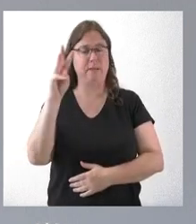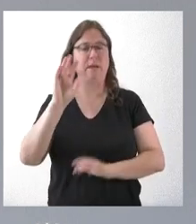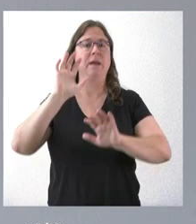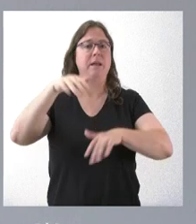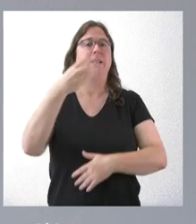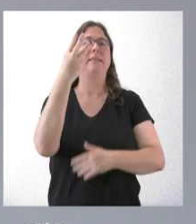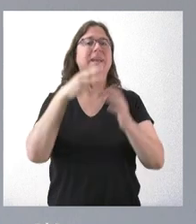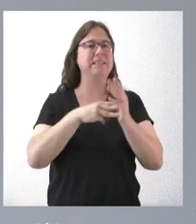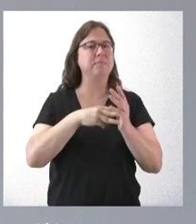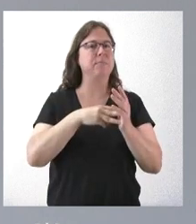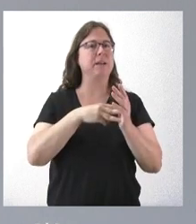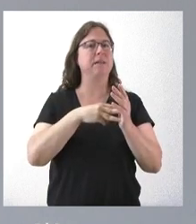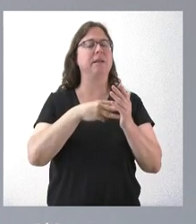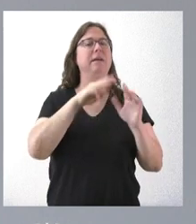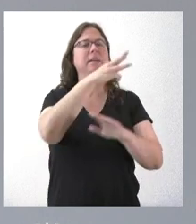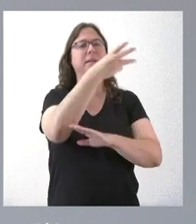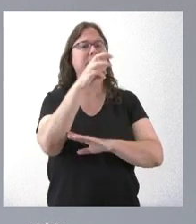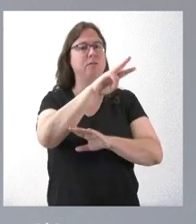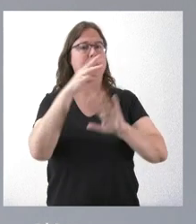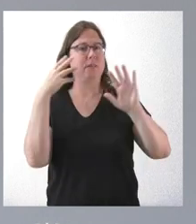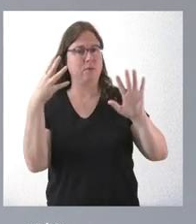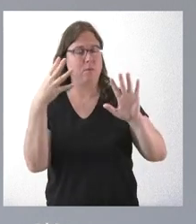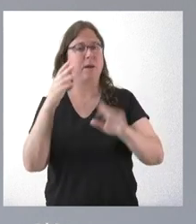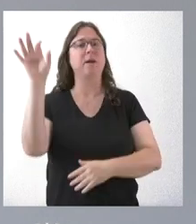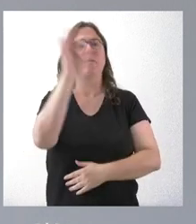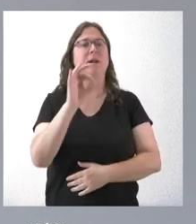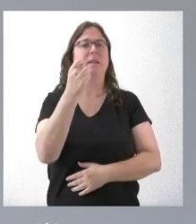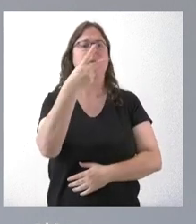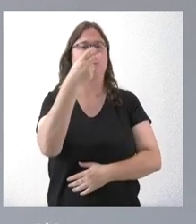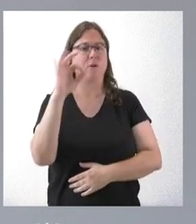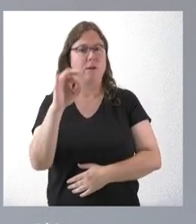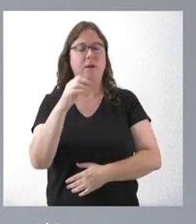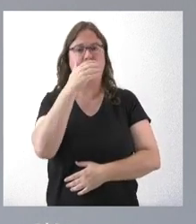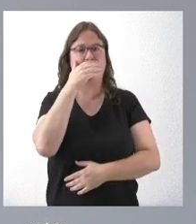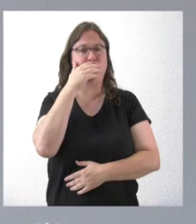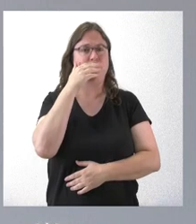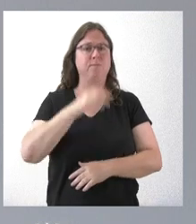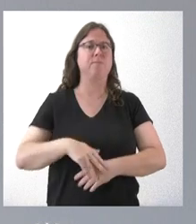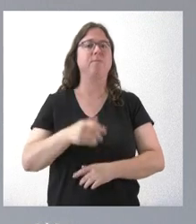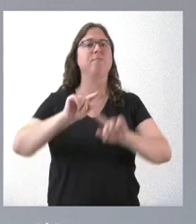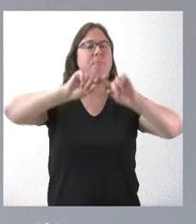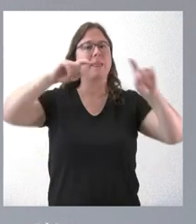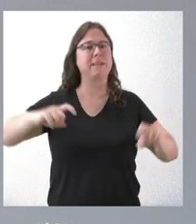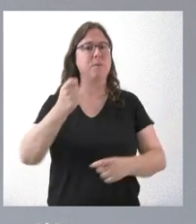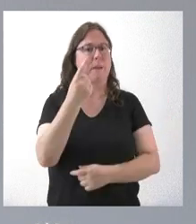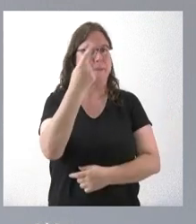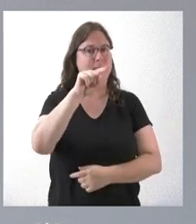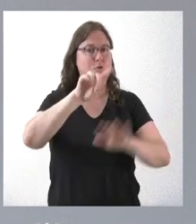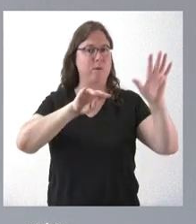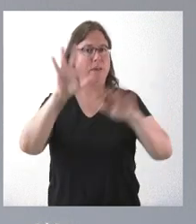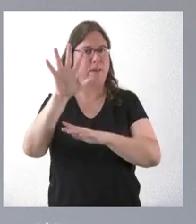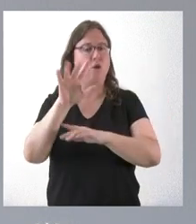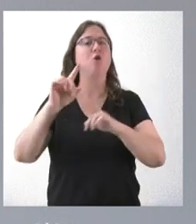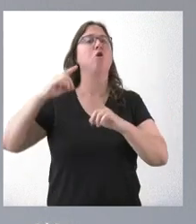.639, en Palencia 1.220, en Salamanca 2.812, en Segovia 1.195, en Soria